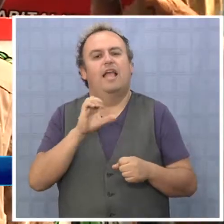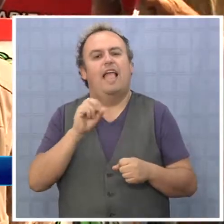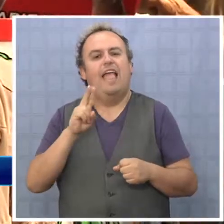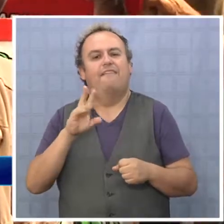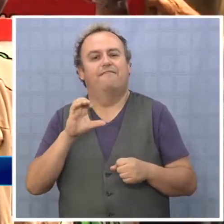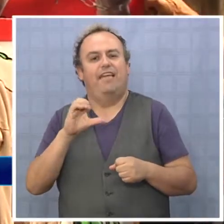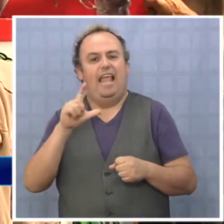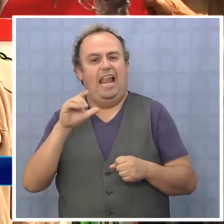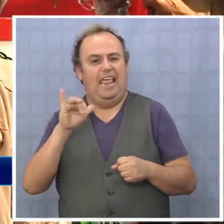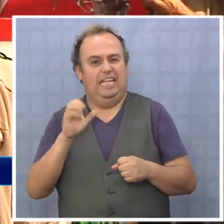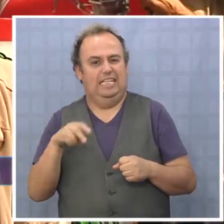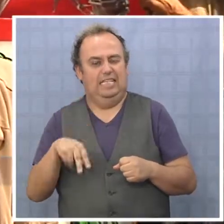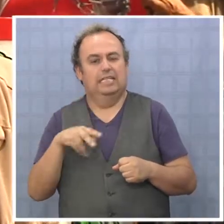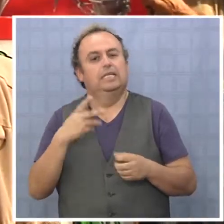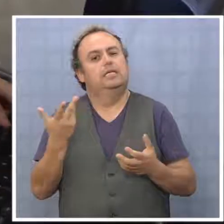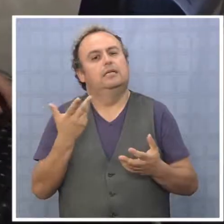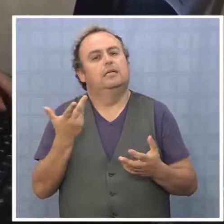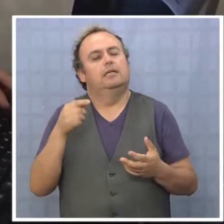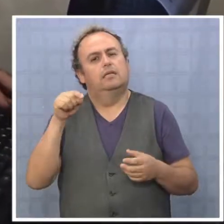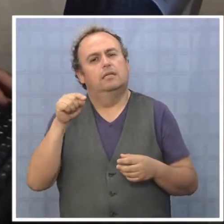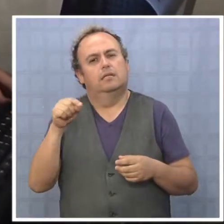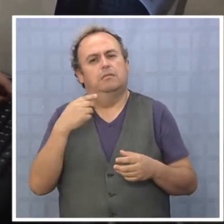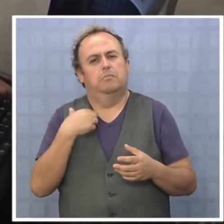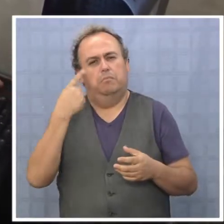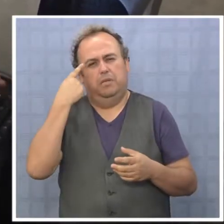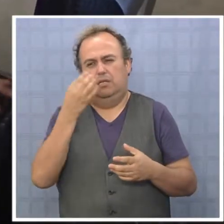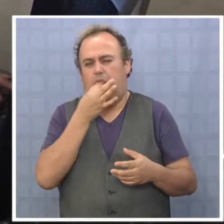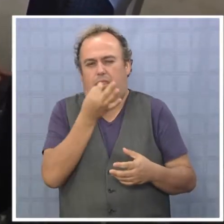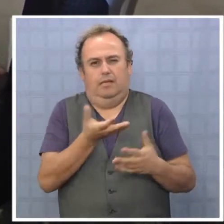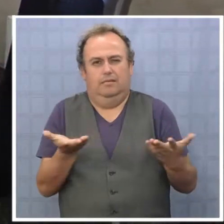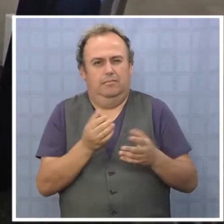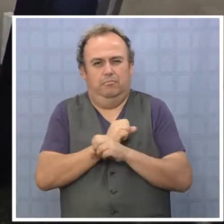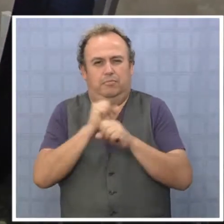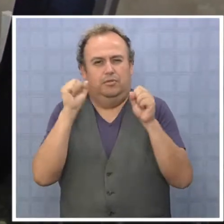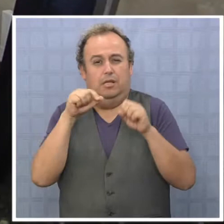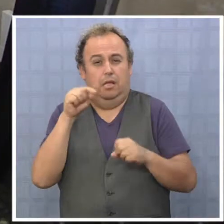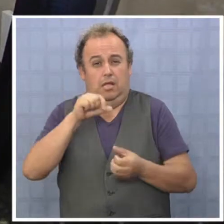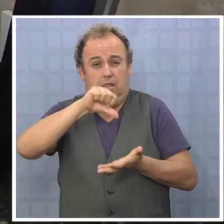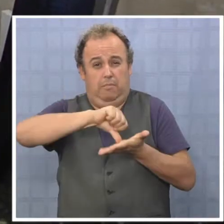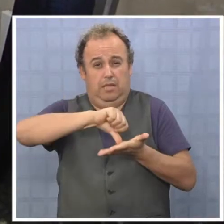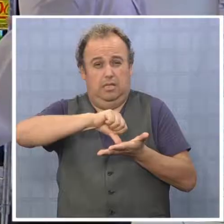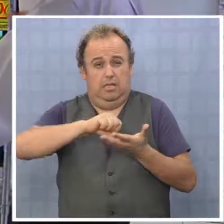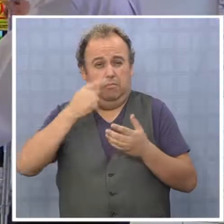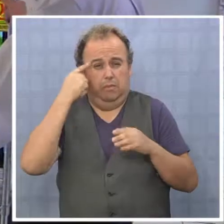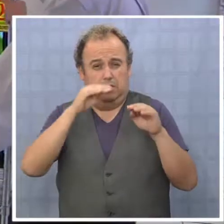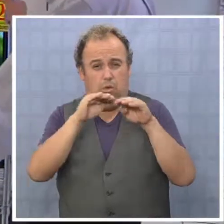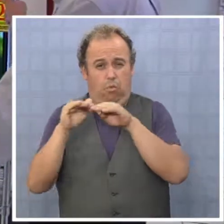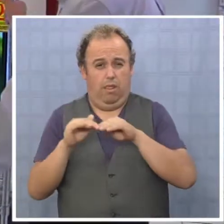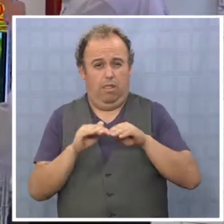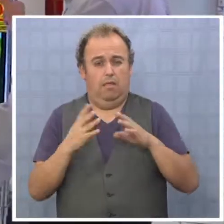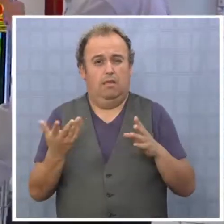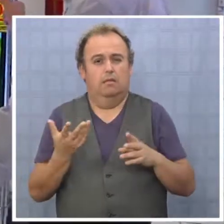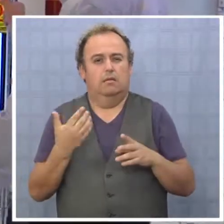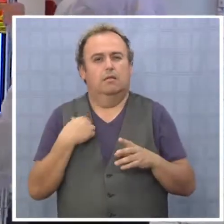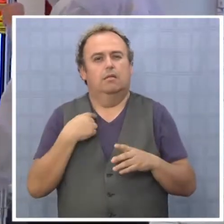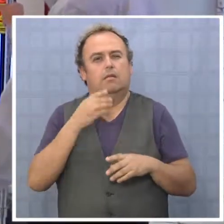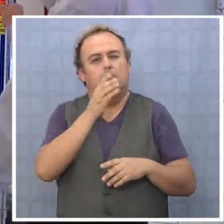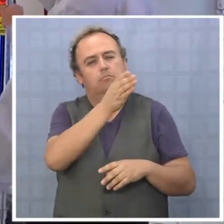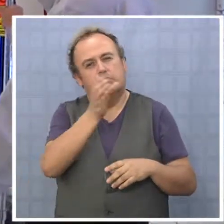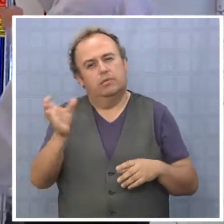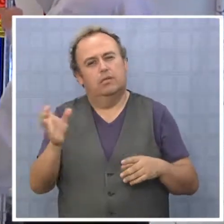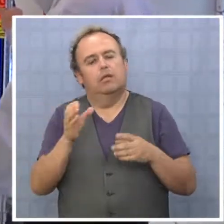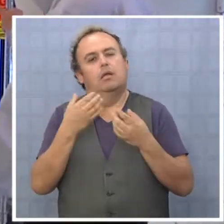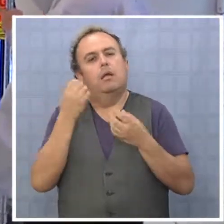profunda, real, ni menos puede estar con que en este país haya igualdad. Los personeros políticos